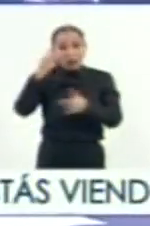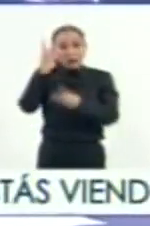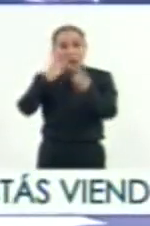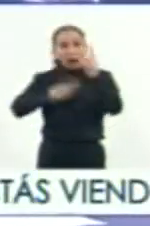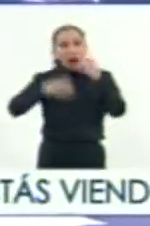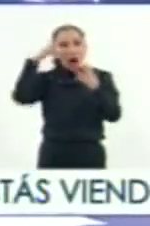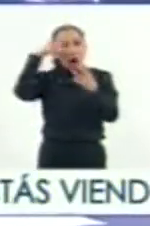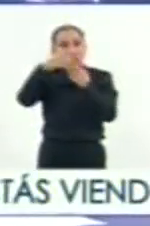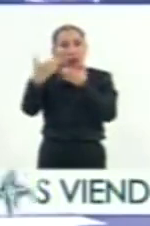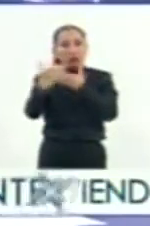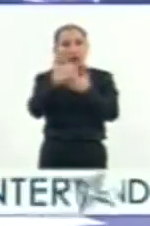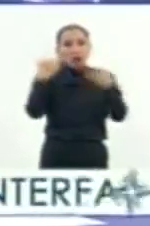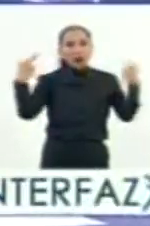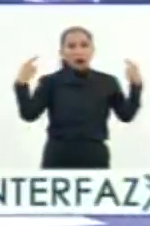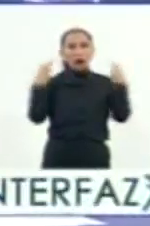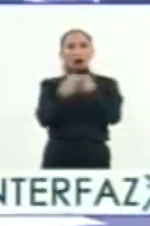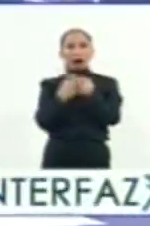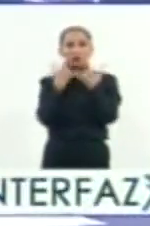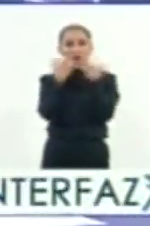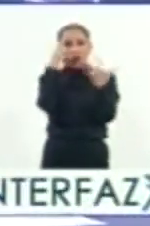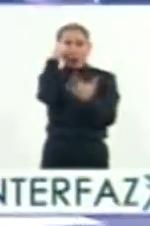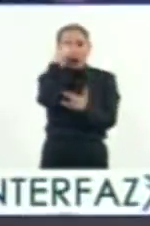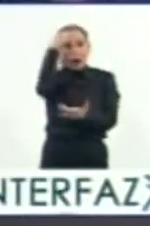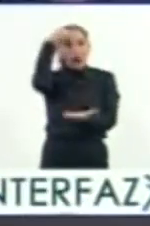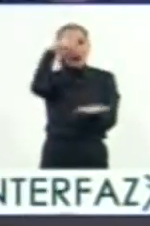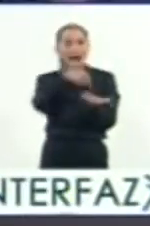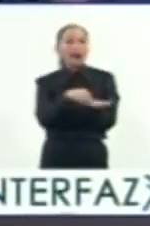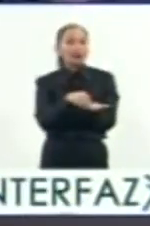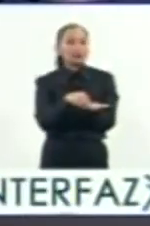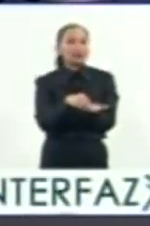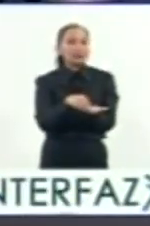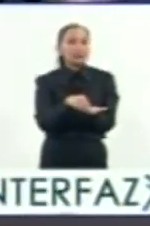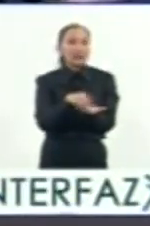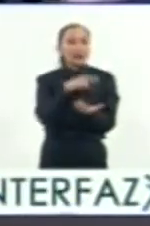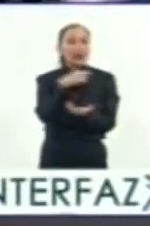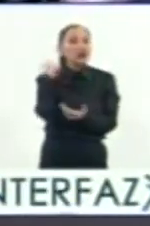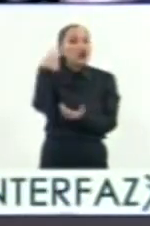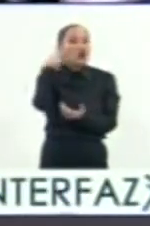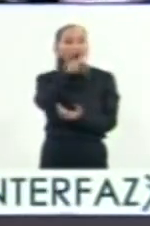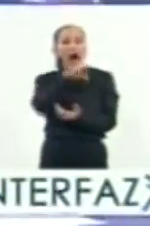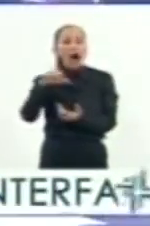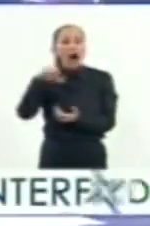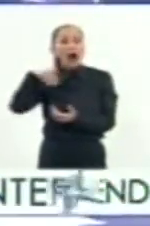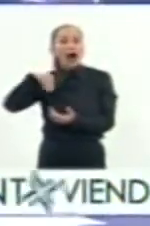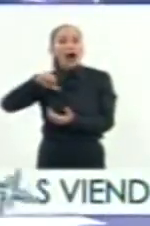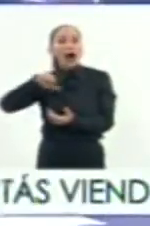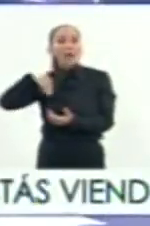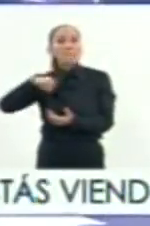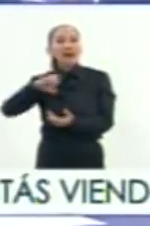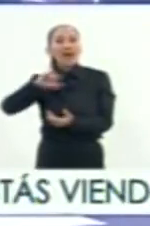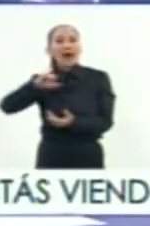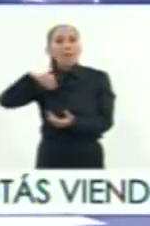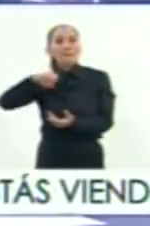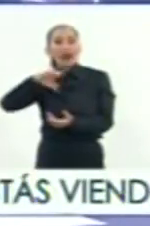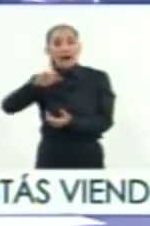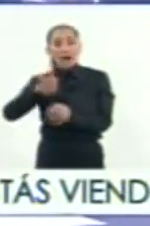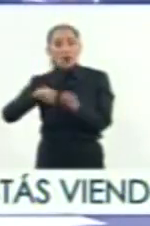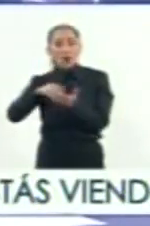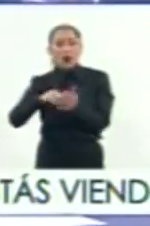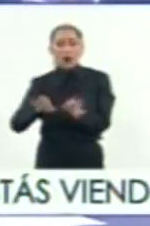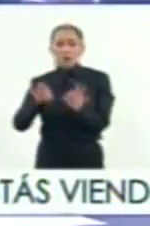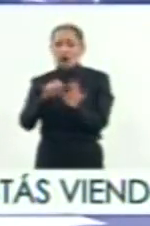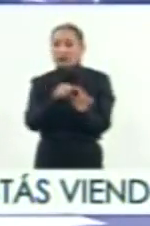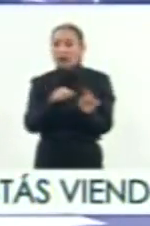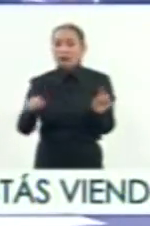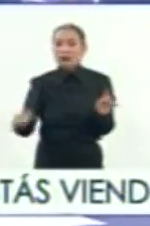relevante esta parte en la historia de México, considerar de Cholula a Mecameca, como una parte importante